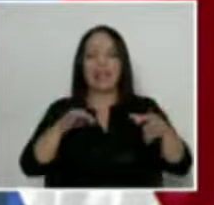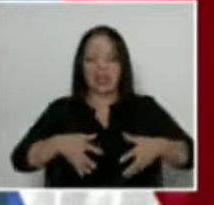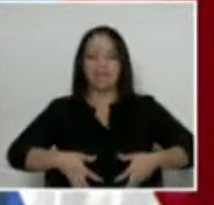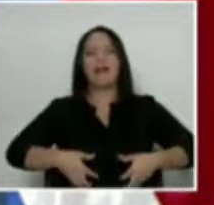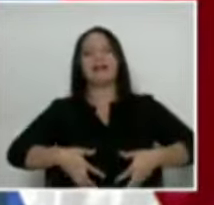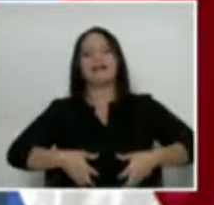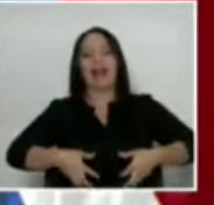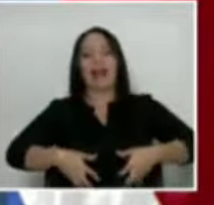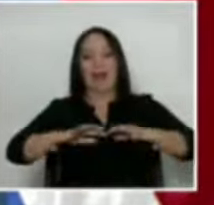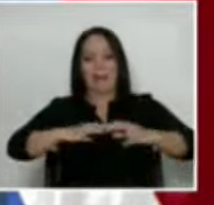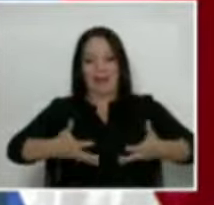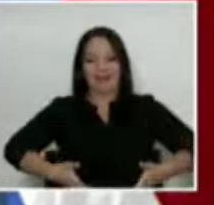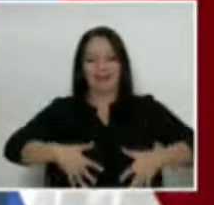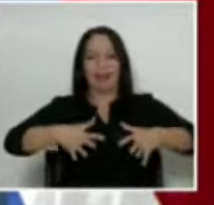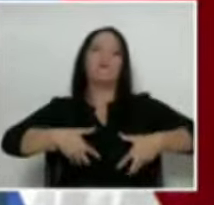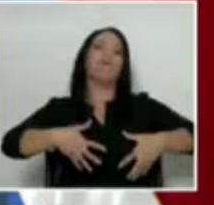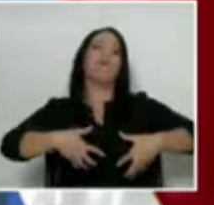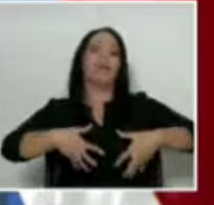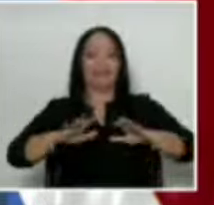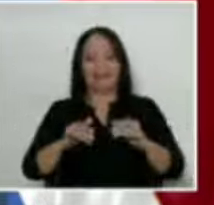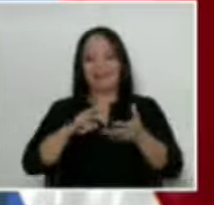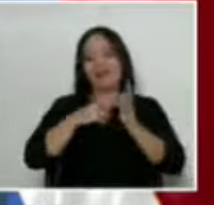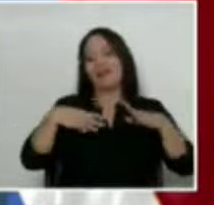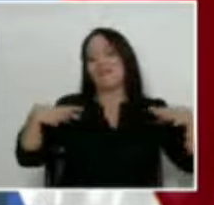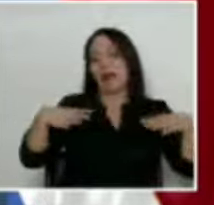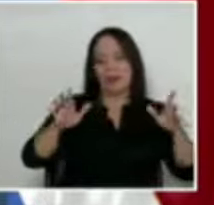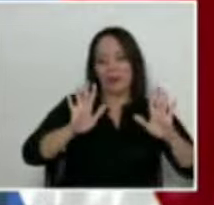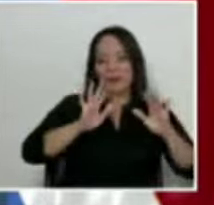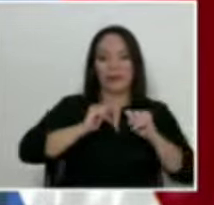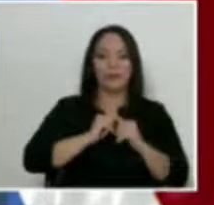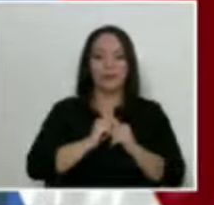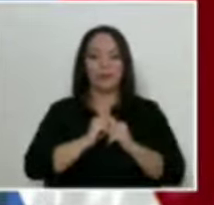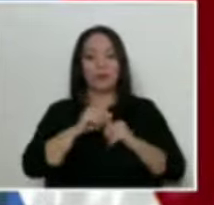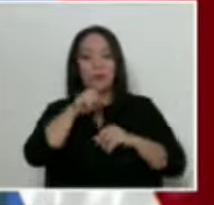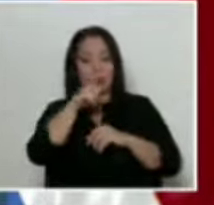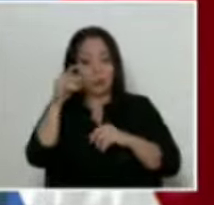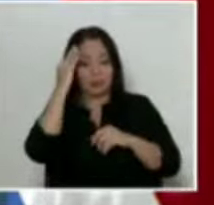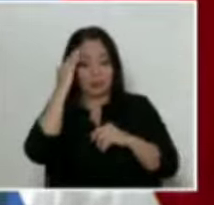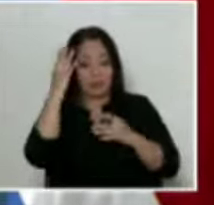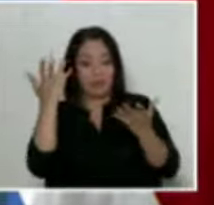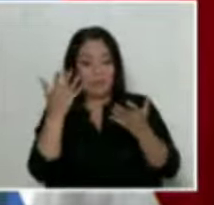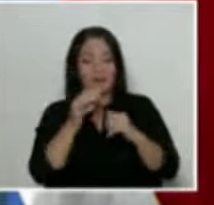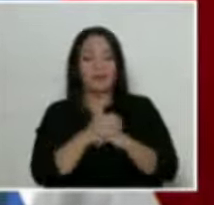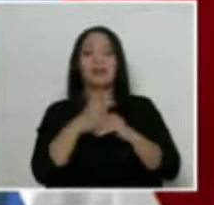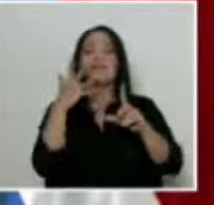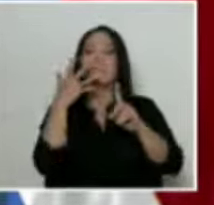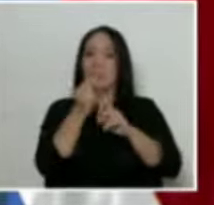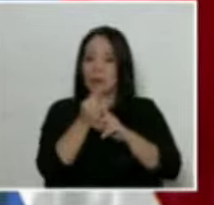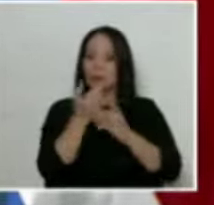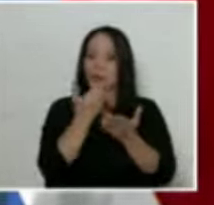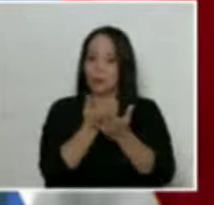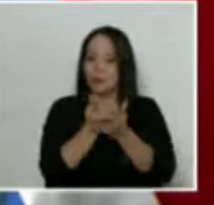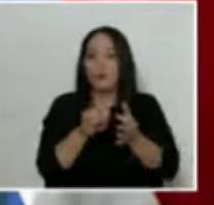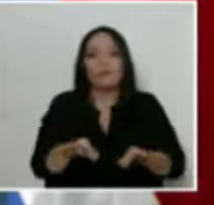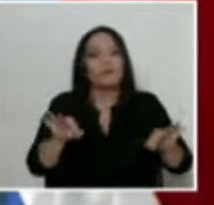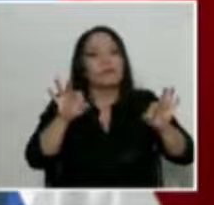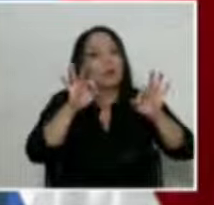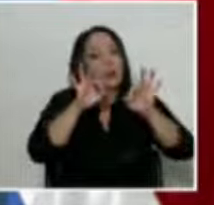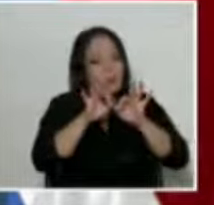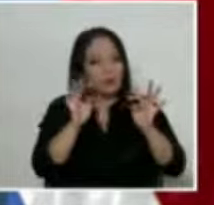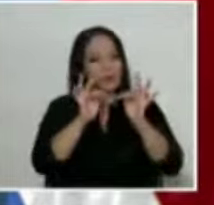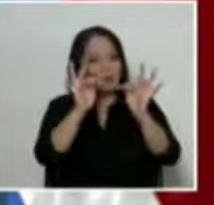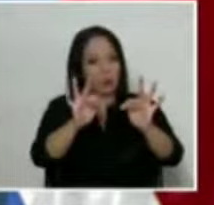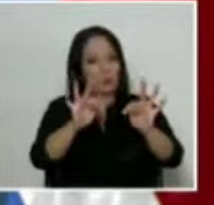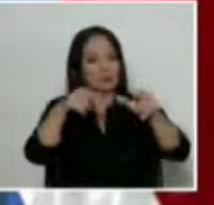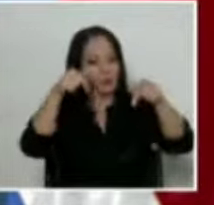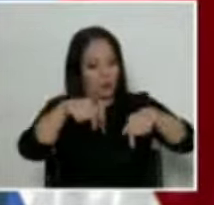el idioma del pueblo. Resulta que ustedes saben el impacto económico que tiene el turismo sobre nuestro